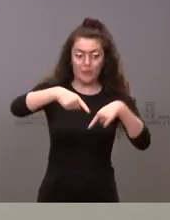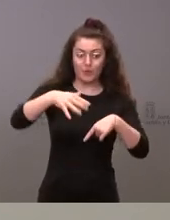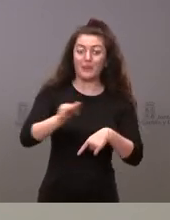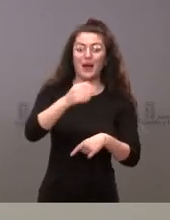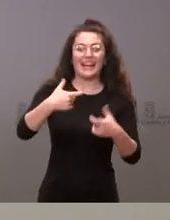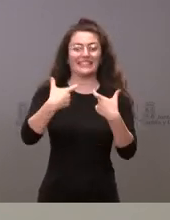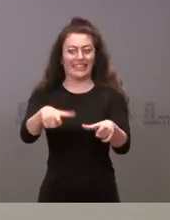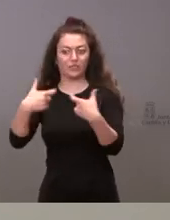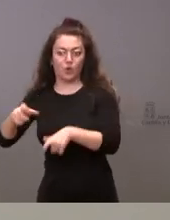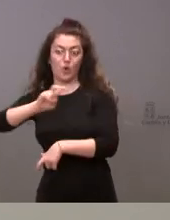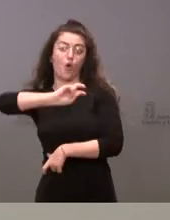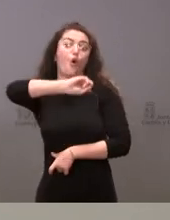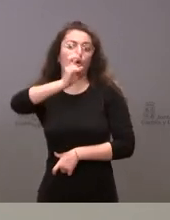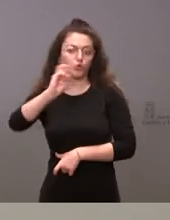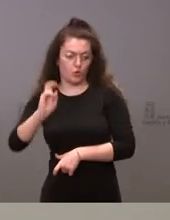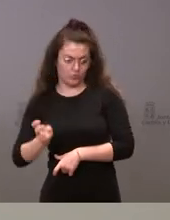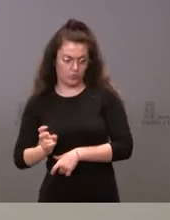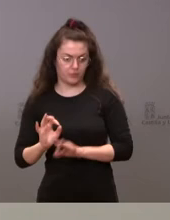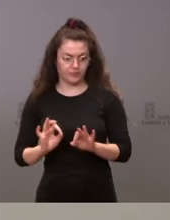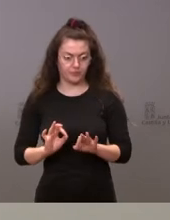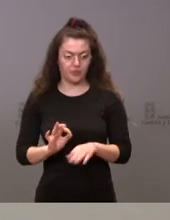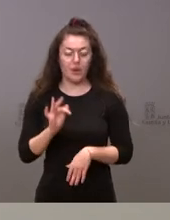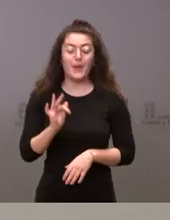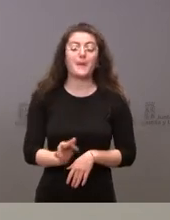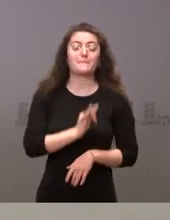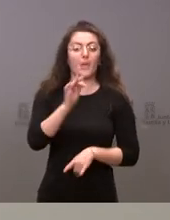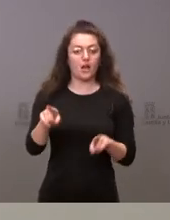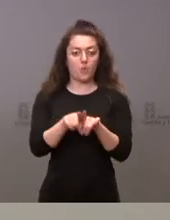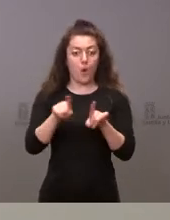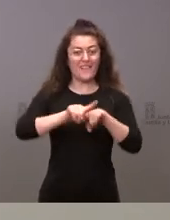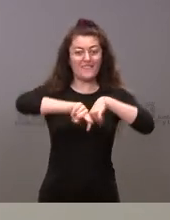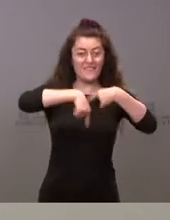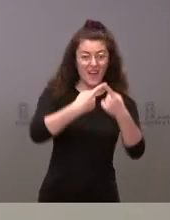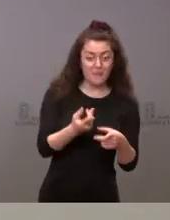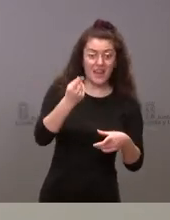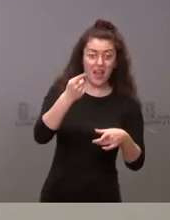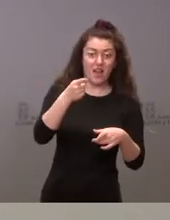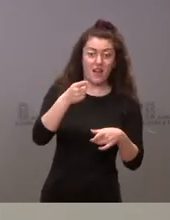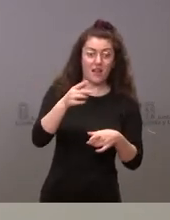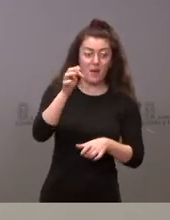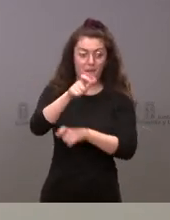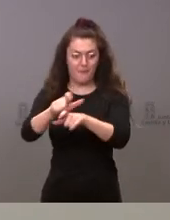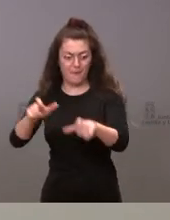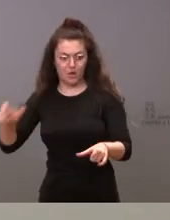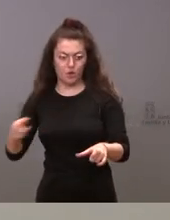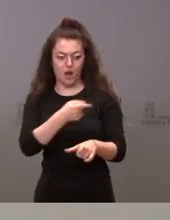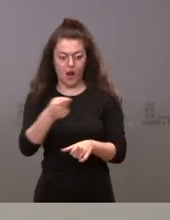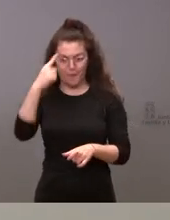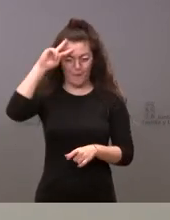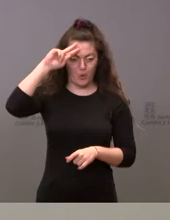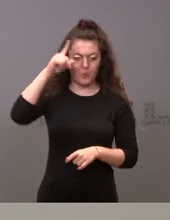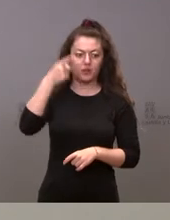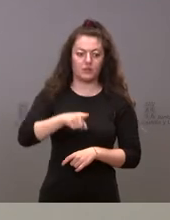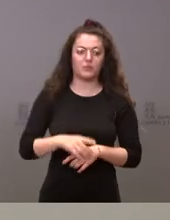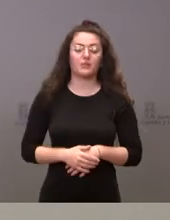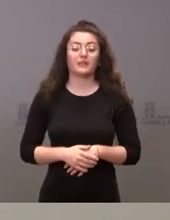sectores productivos y como lo existe también en el ámbito de muchas familias y de muchos ciudadanos lo segundo es que defendemos el derecho